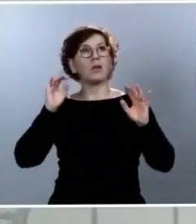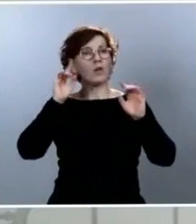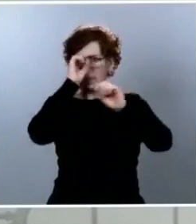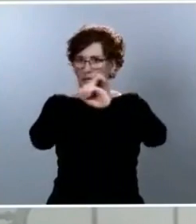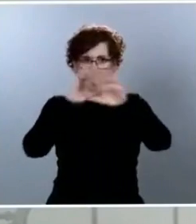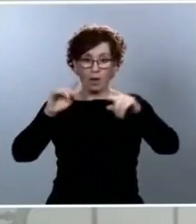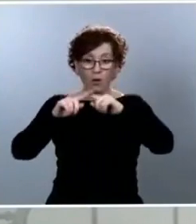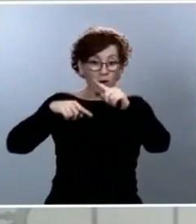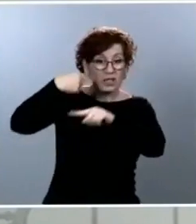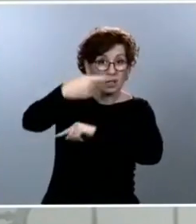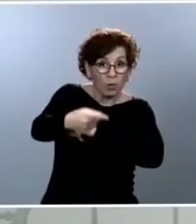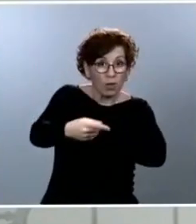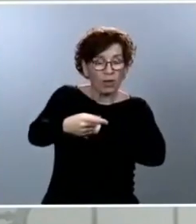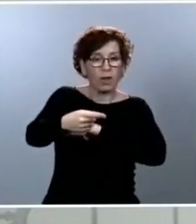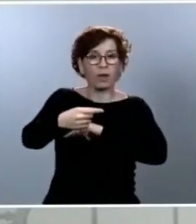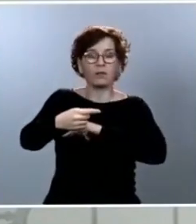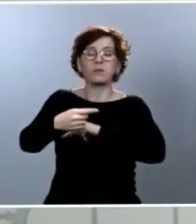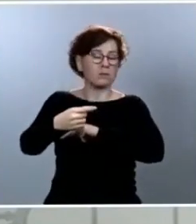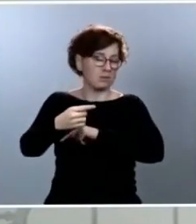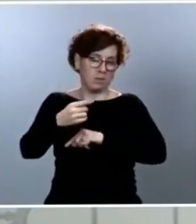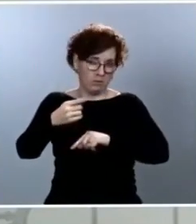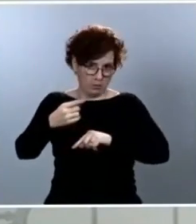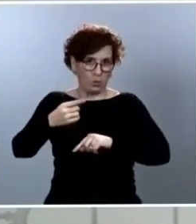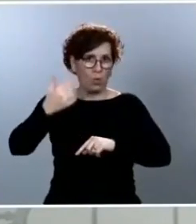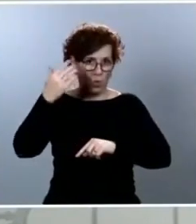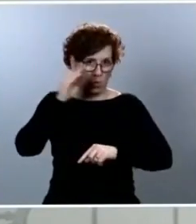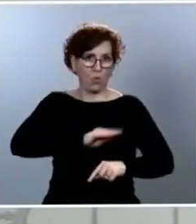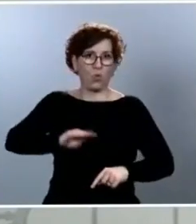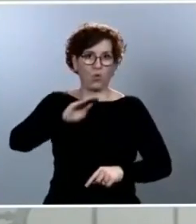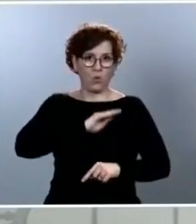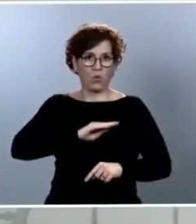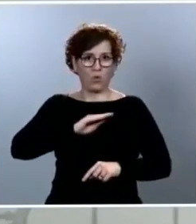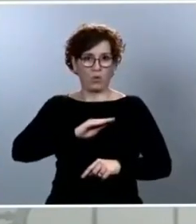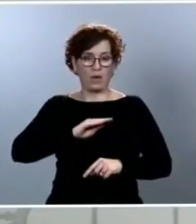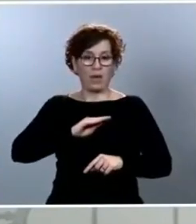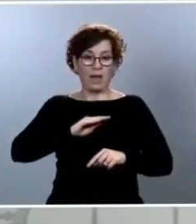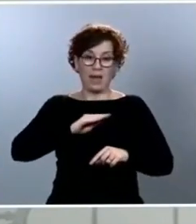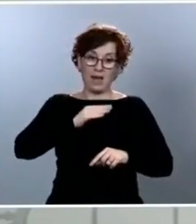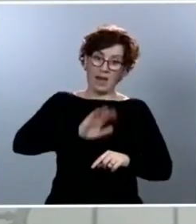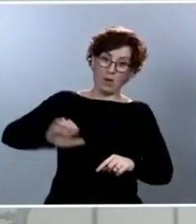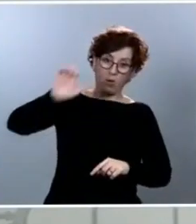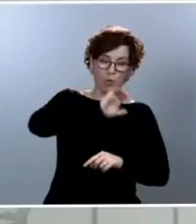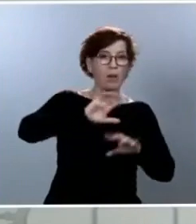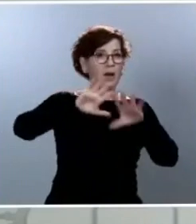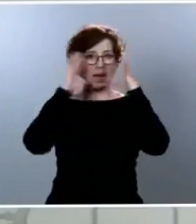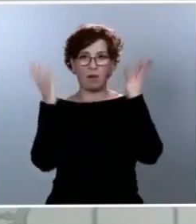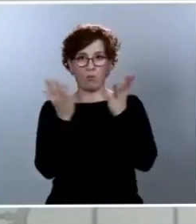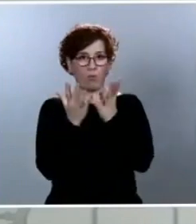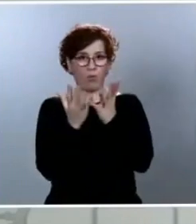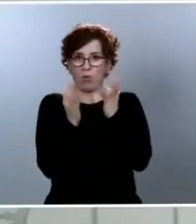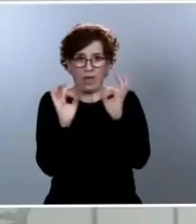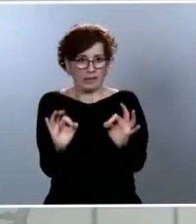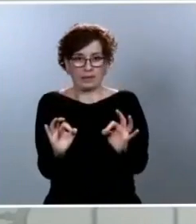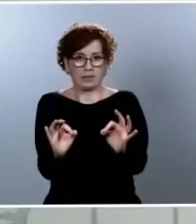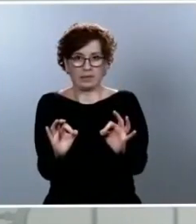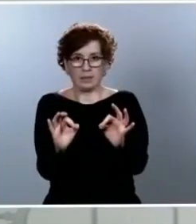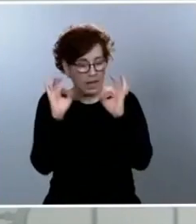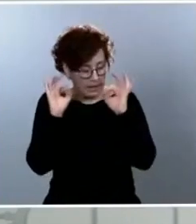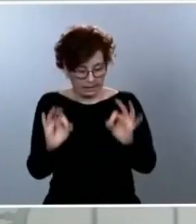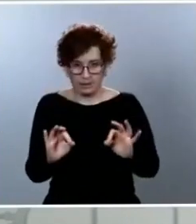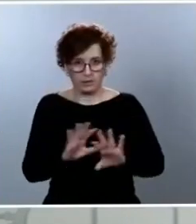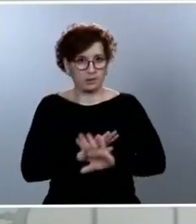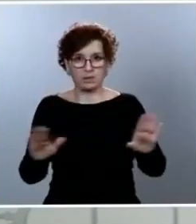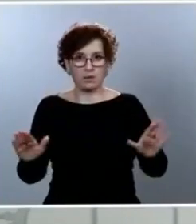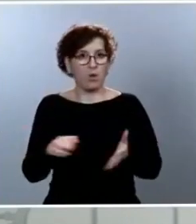son tremendas. En Europa y en el mundo. Lo van a ser. Lo van a ser. Desgraciadamente lo van a ser. Y esperemos